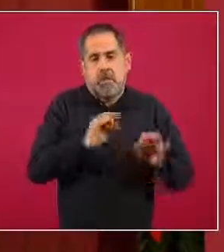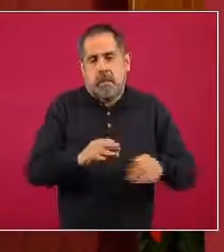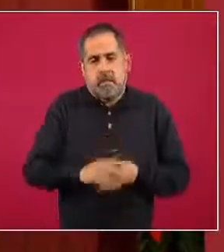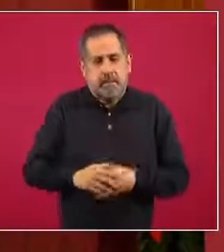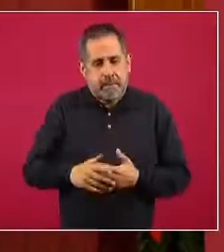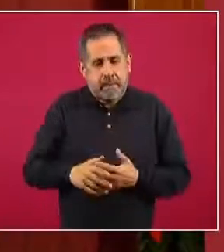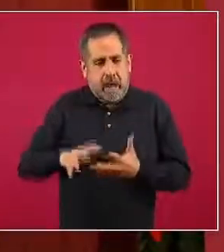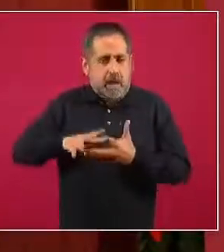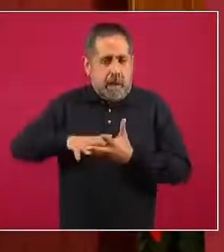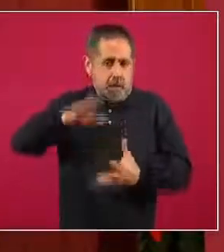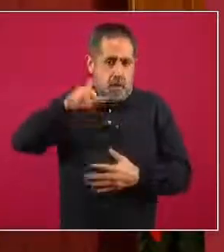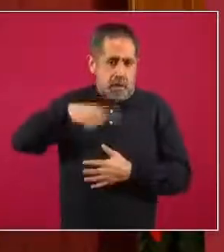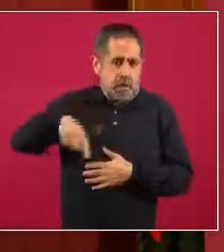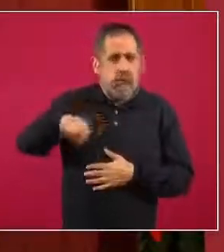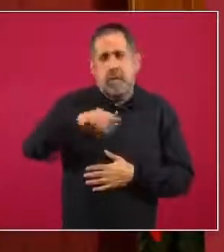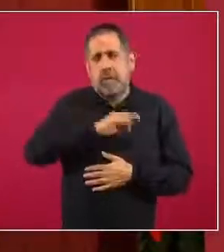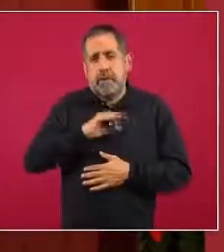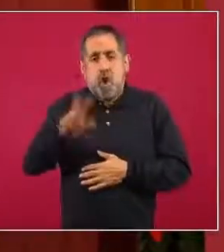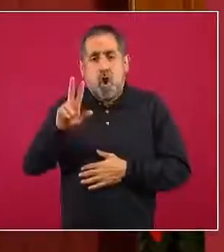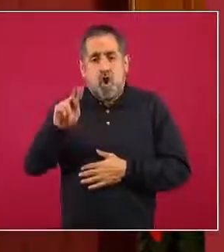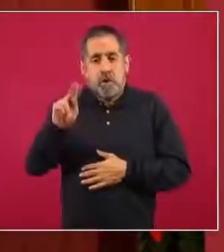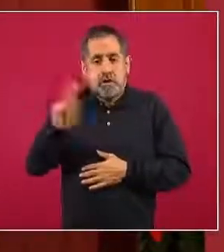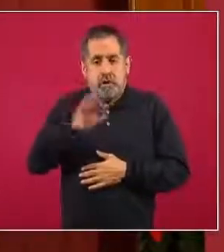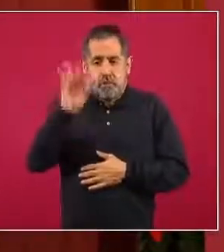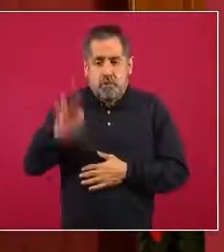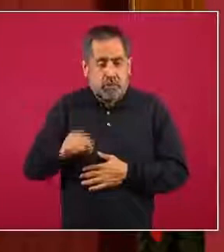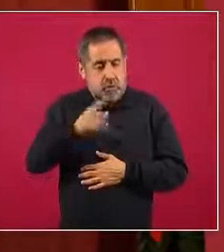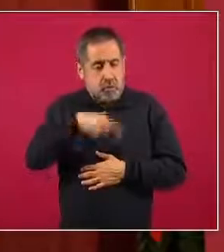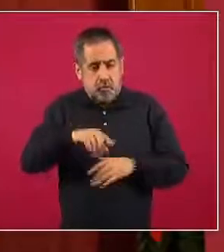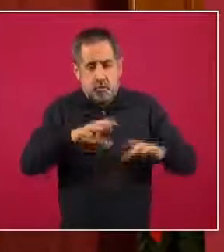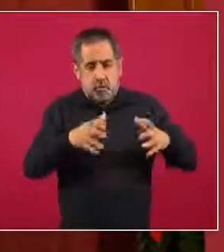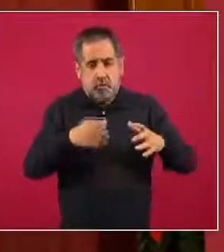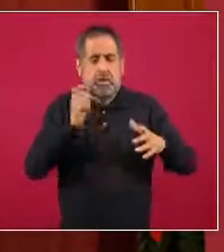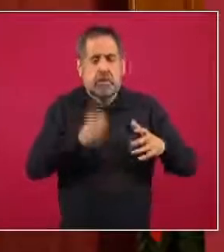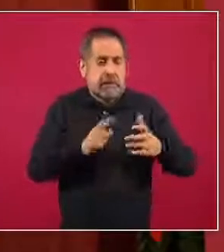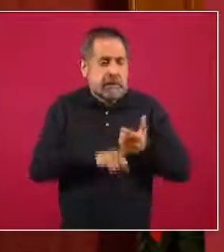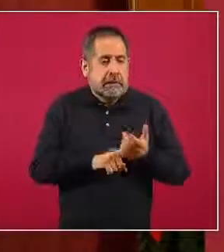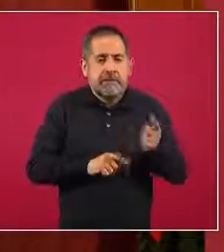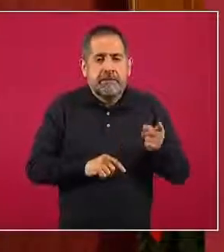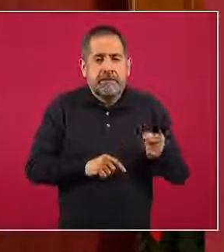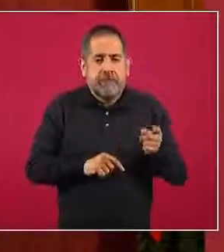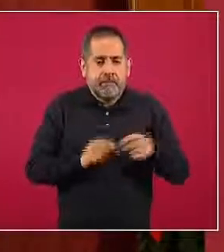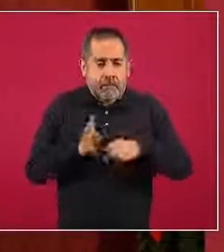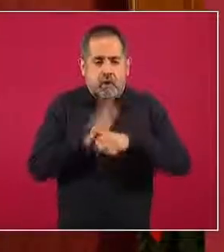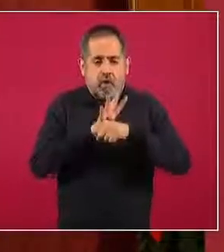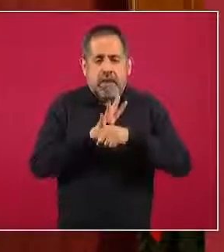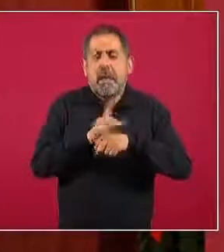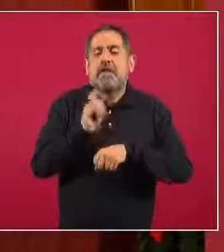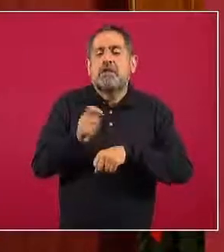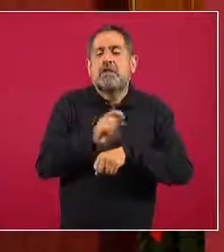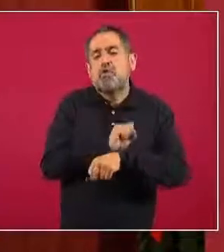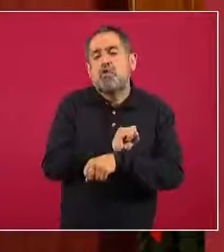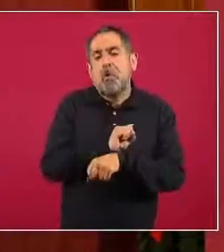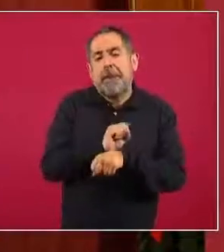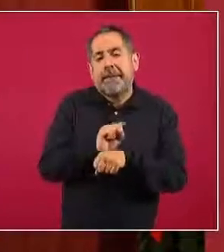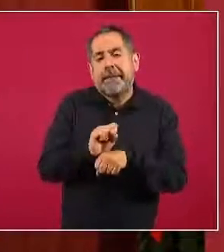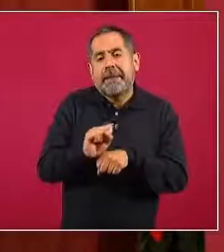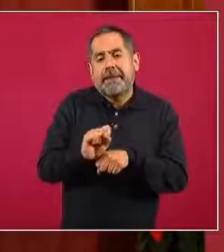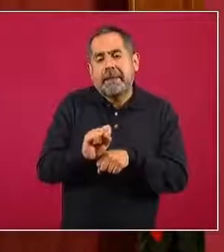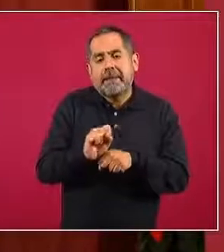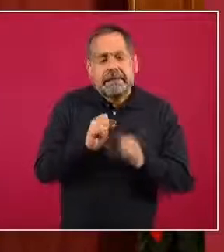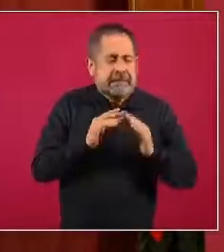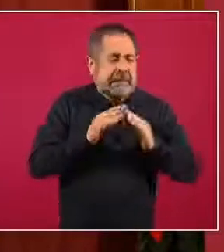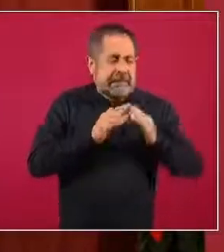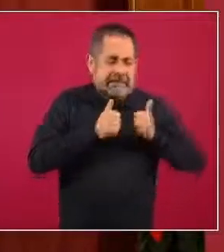gran mayoría de los casos, más del 80 por ciento de ellos, suelen desarrollar COVID-19 leve que solamente con